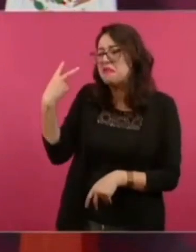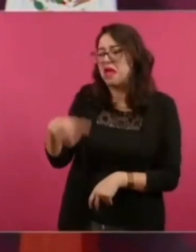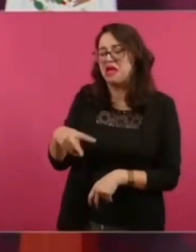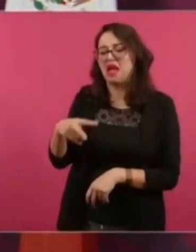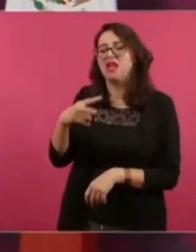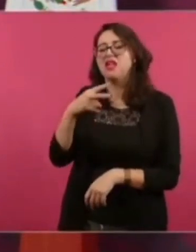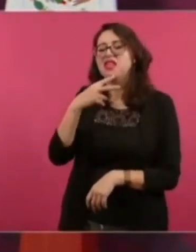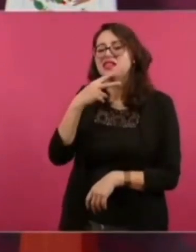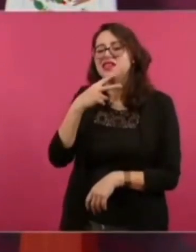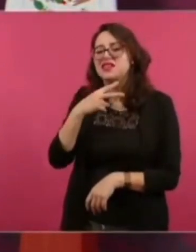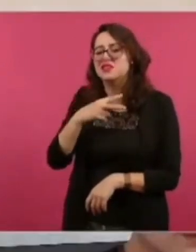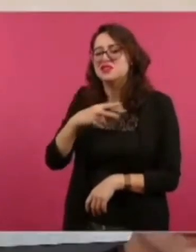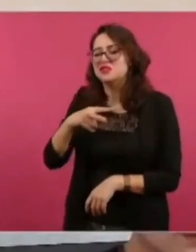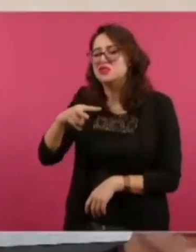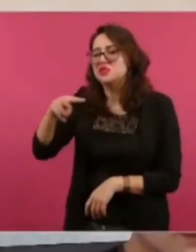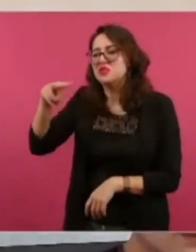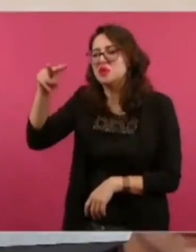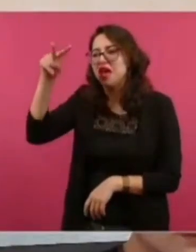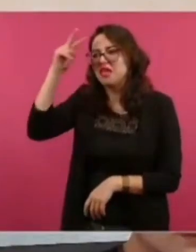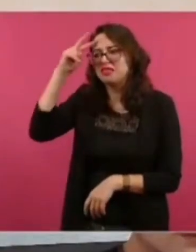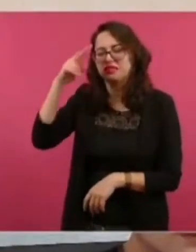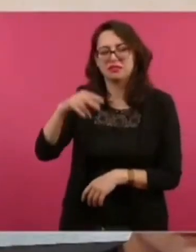¿quién es el ignorante?